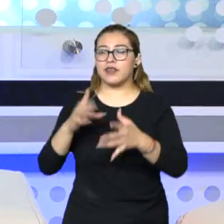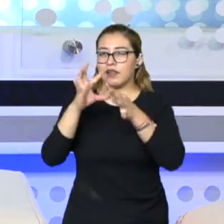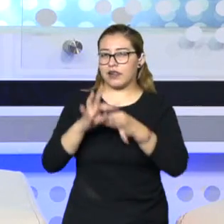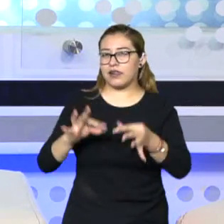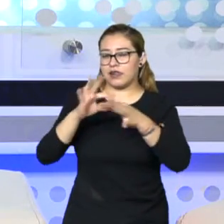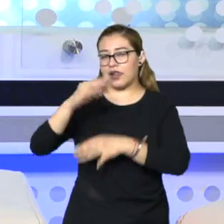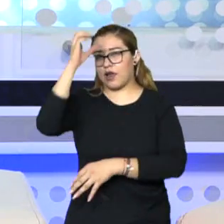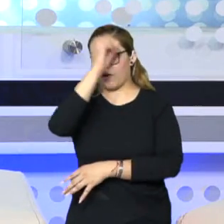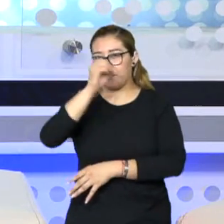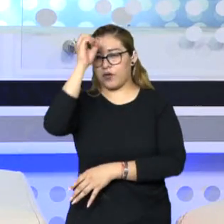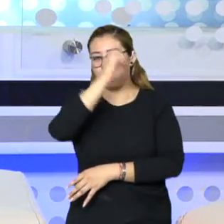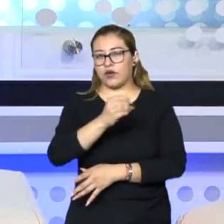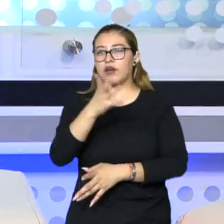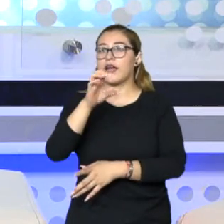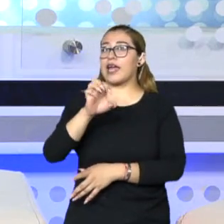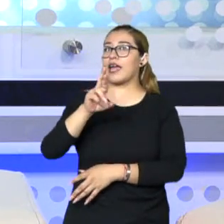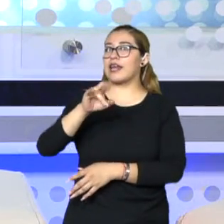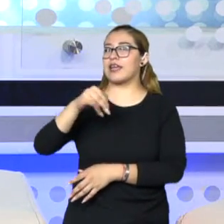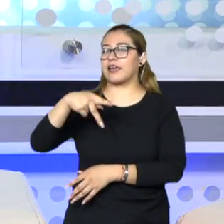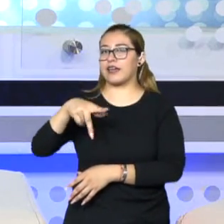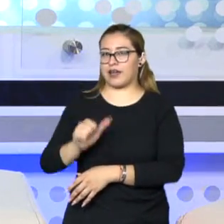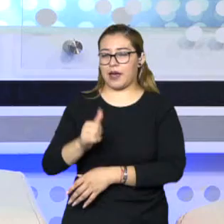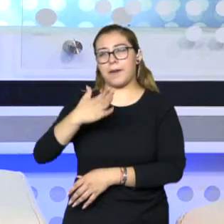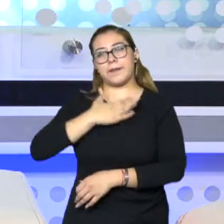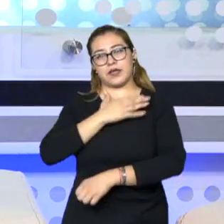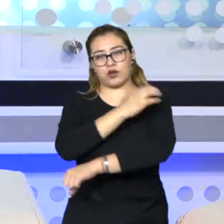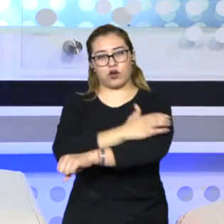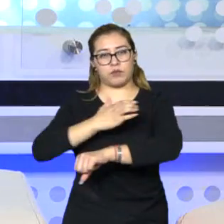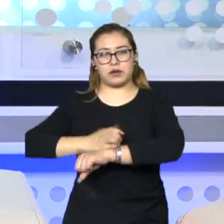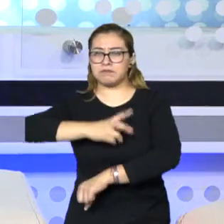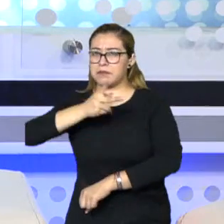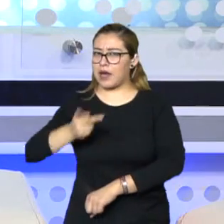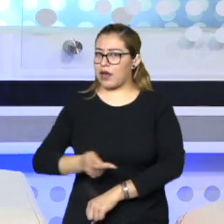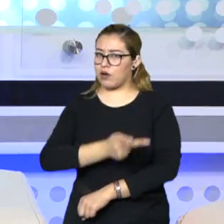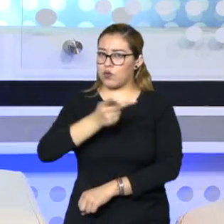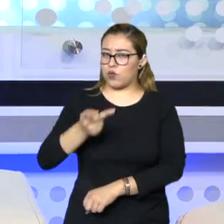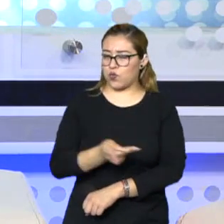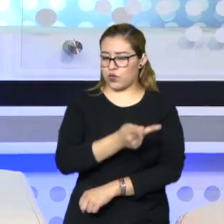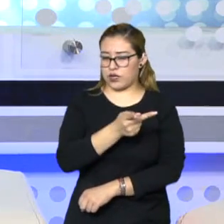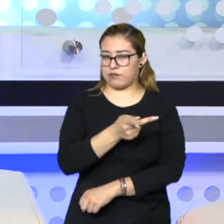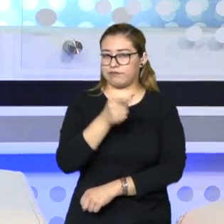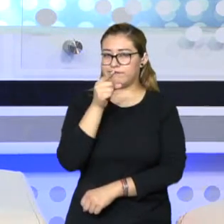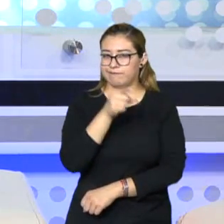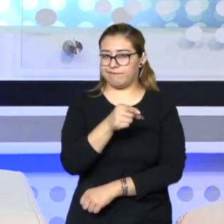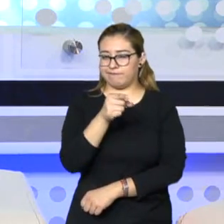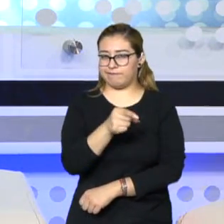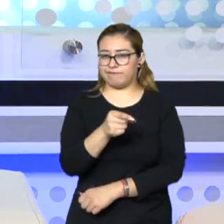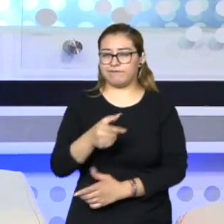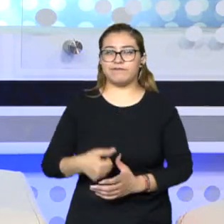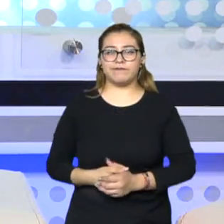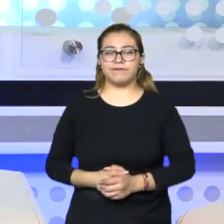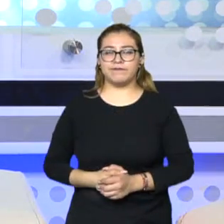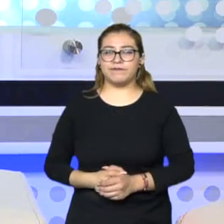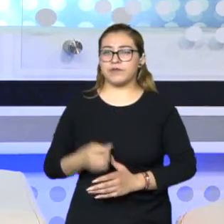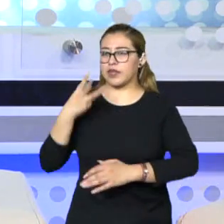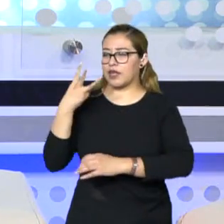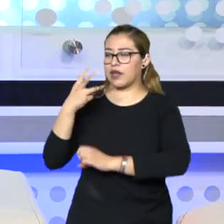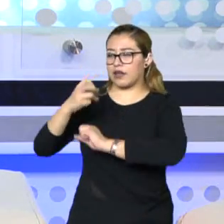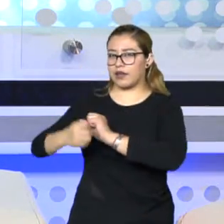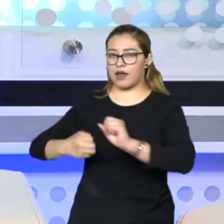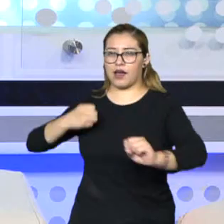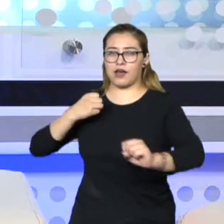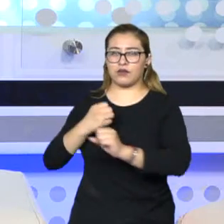mi compañera y de mis compañeros. Y ahora la pregunta es para ti. ¿Qué ha pasado en estos tres años?